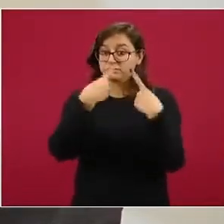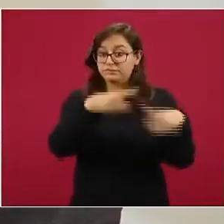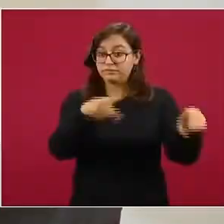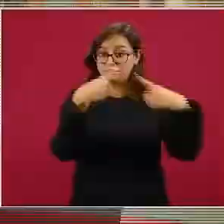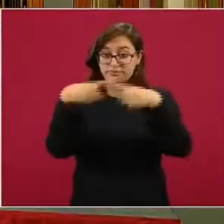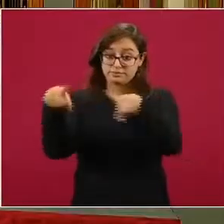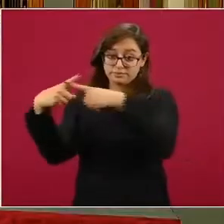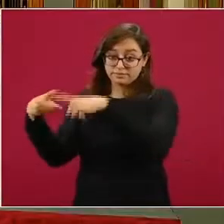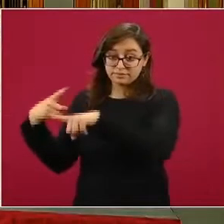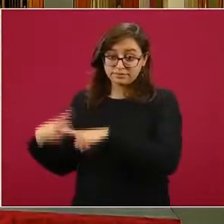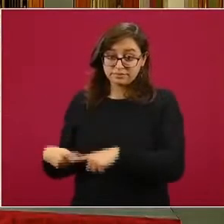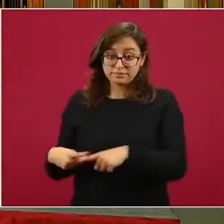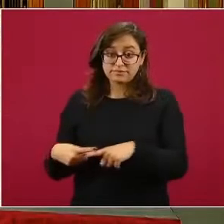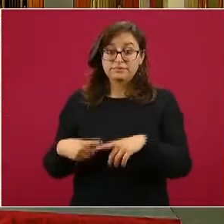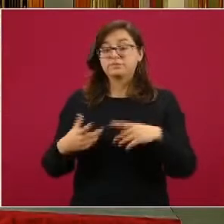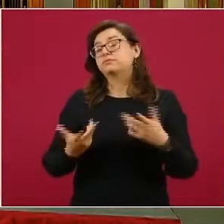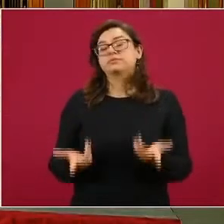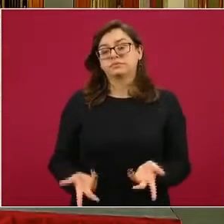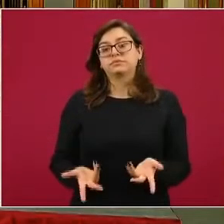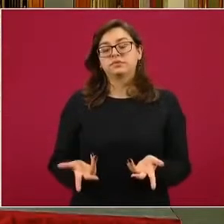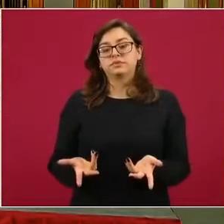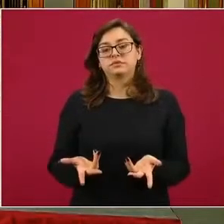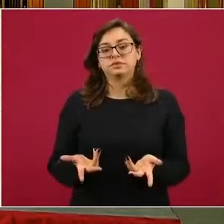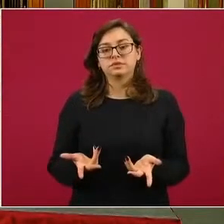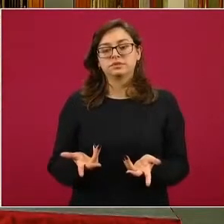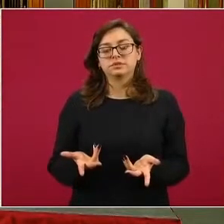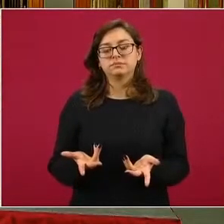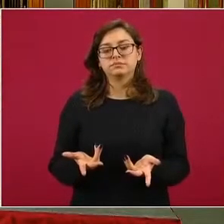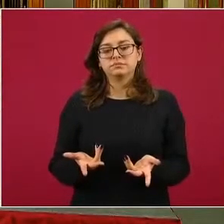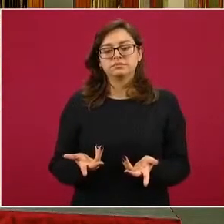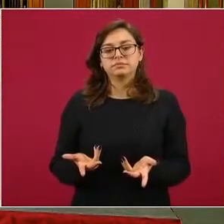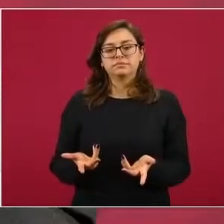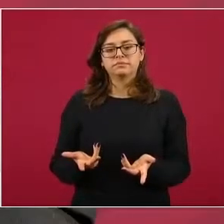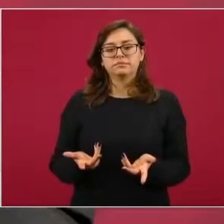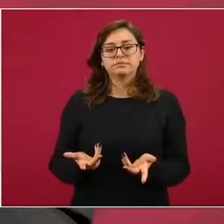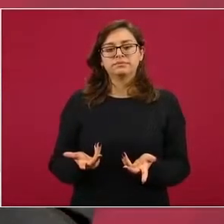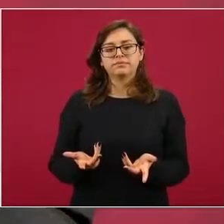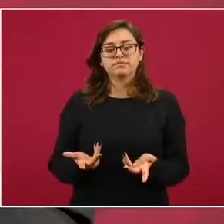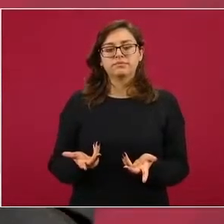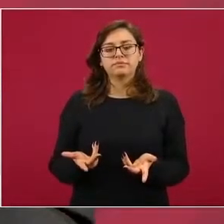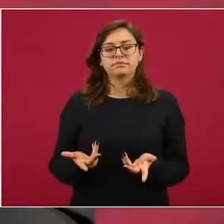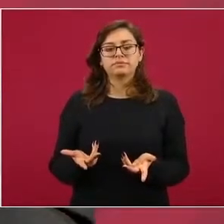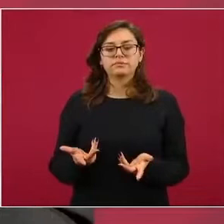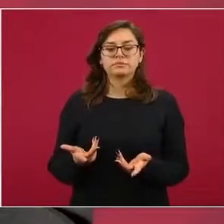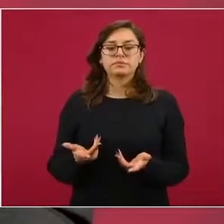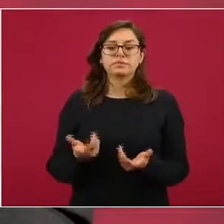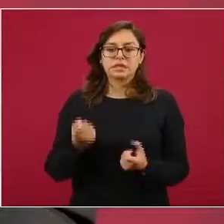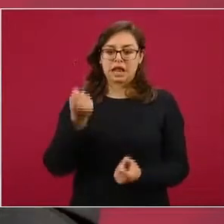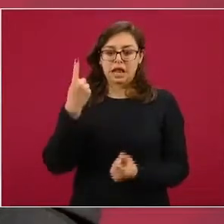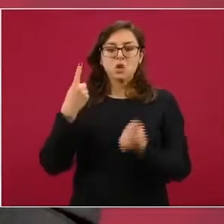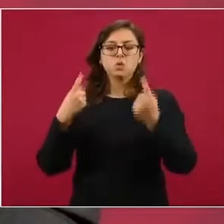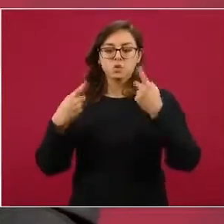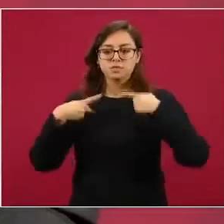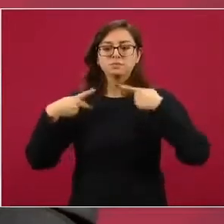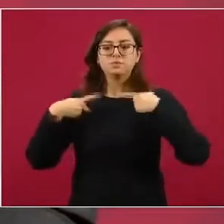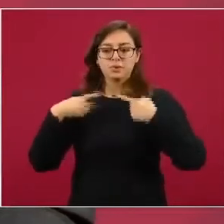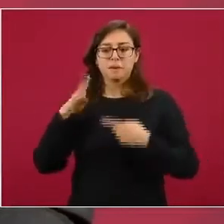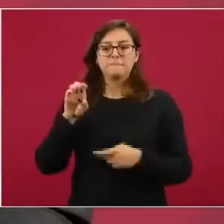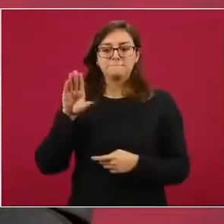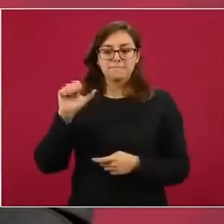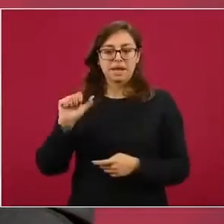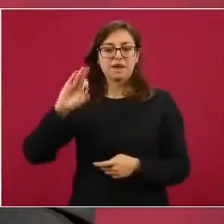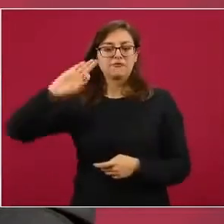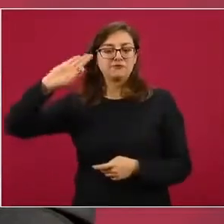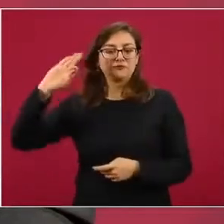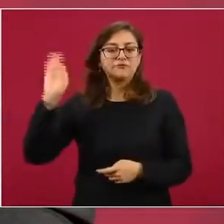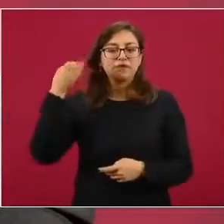de recursos para contratar residentes, mejor dicho. Las que tienen becas federales, que son las becas que estamos hablando ahorita,